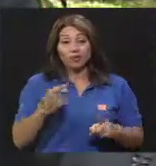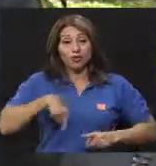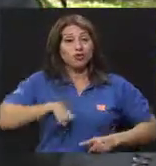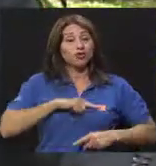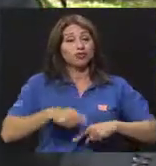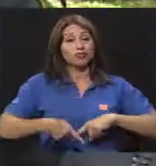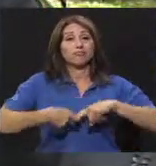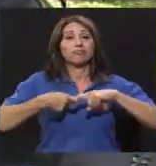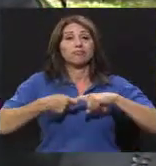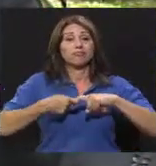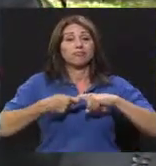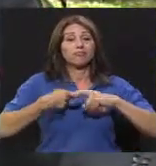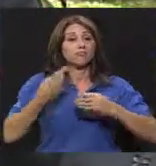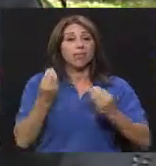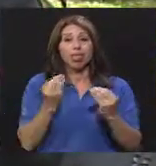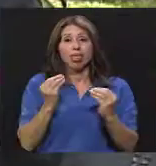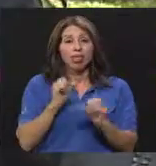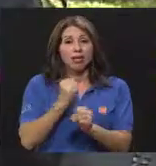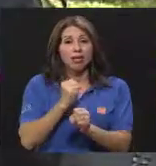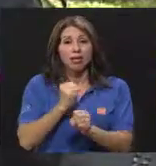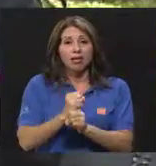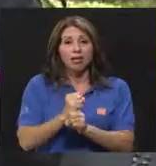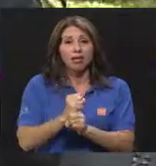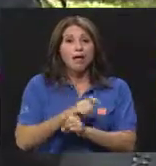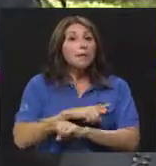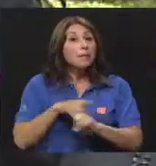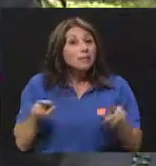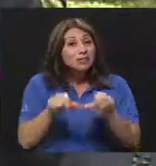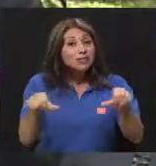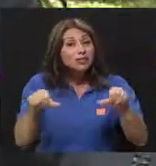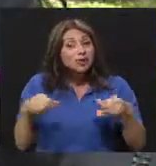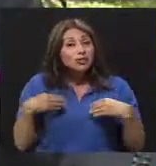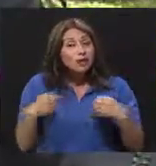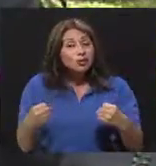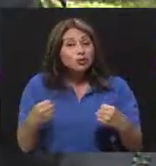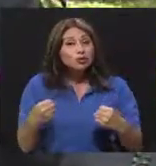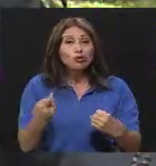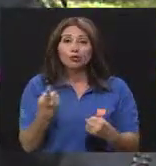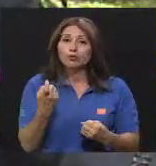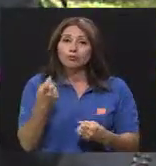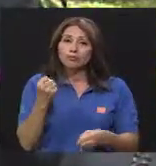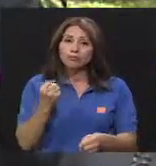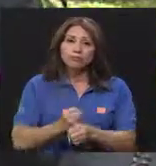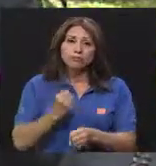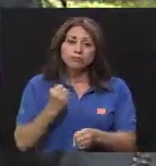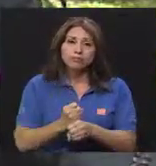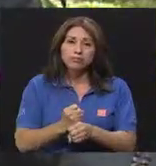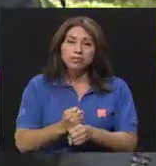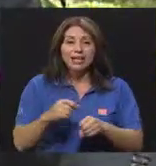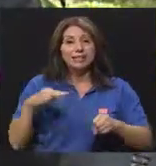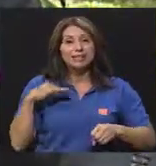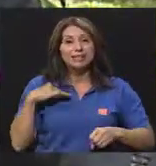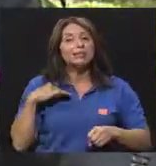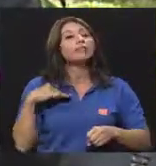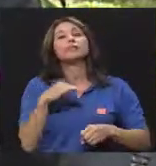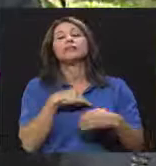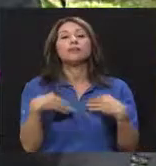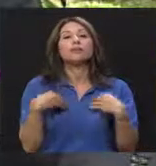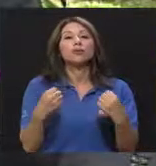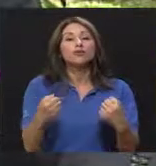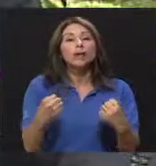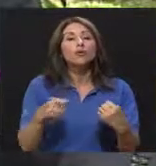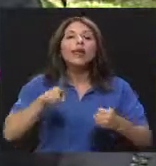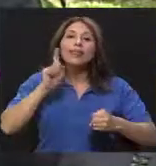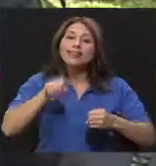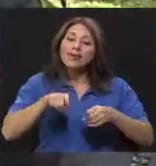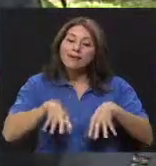estábamos haciendo. Y la deuda enorme es del sector salud. El sector salud debe responsablemente asumir